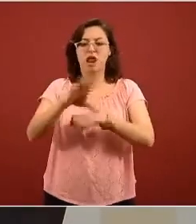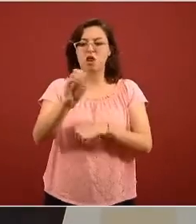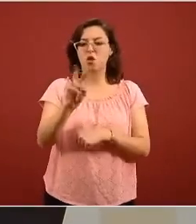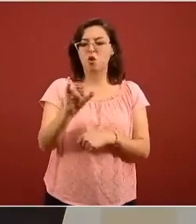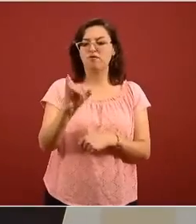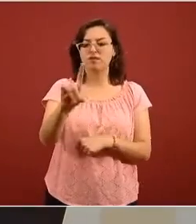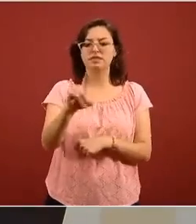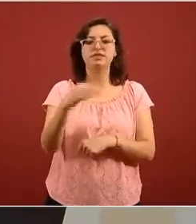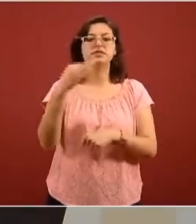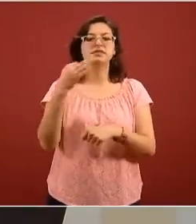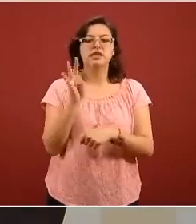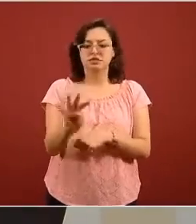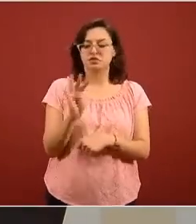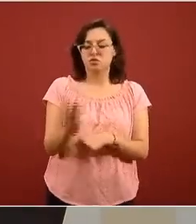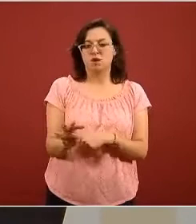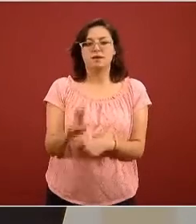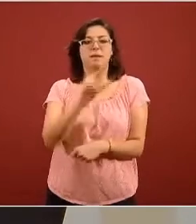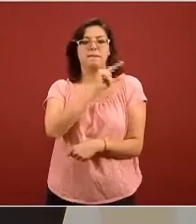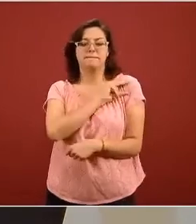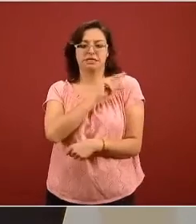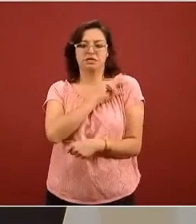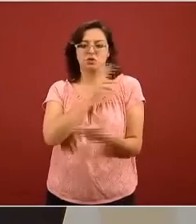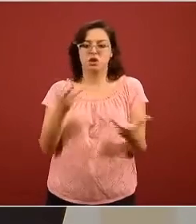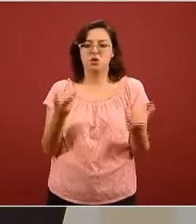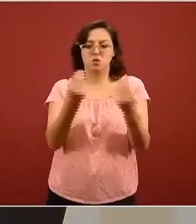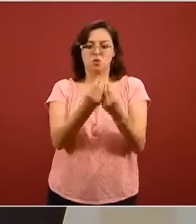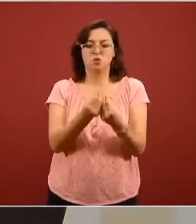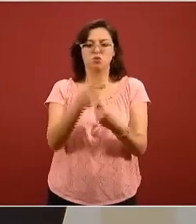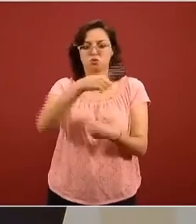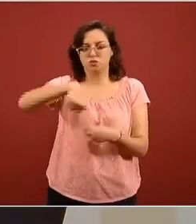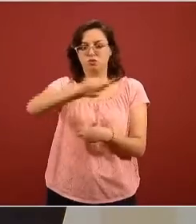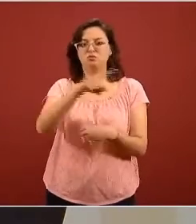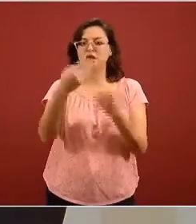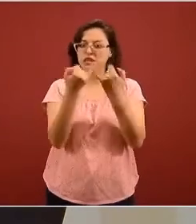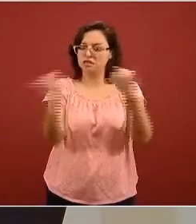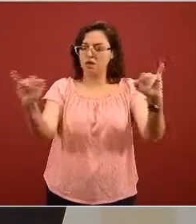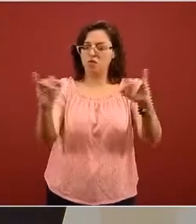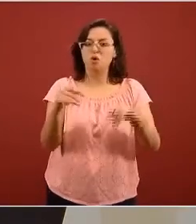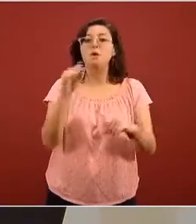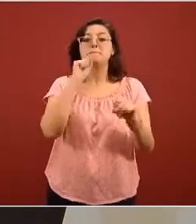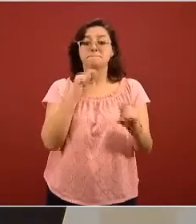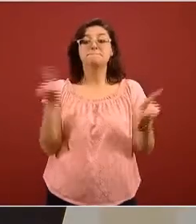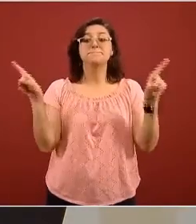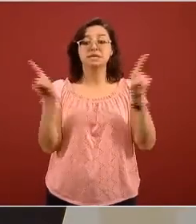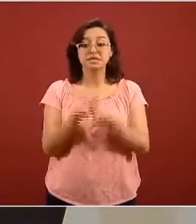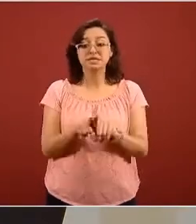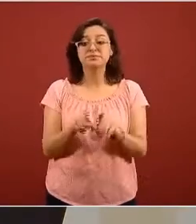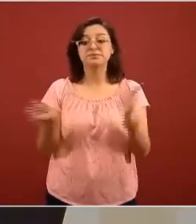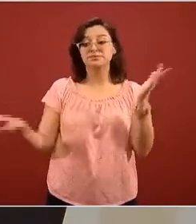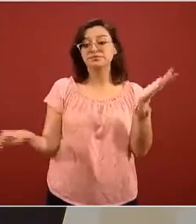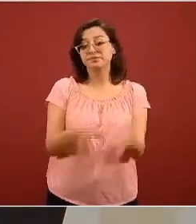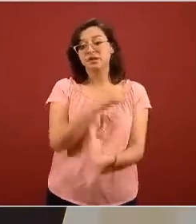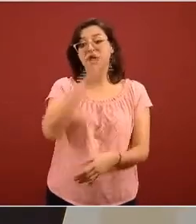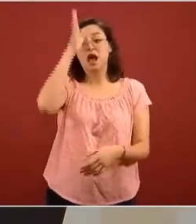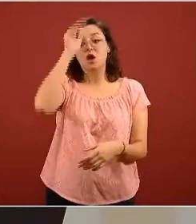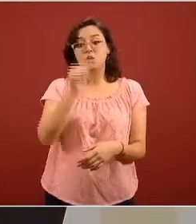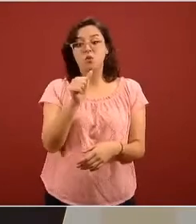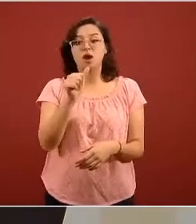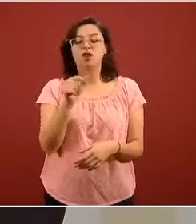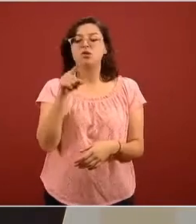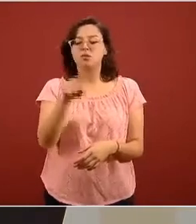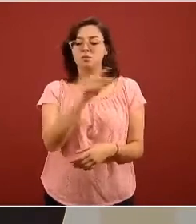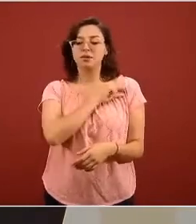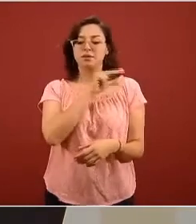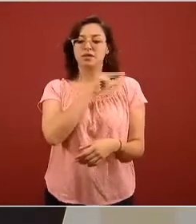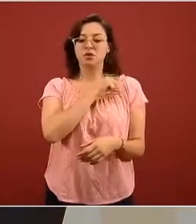que es una aportación solidaria del sector privado también sabemos que se firmó un convenio con el sector